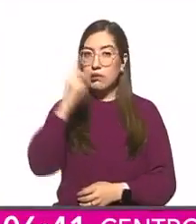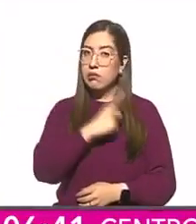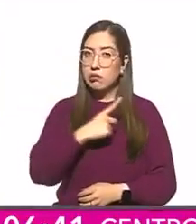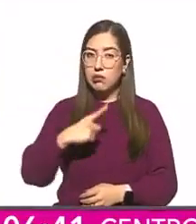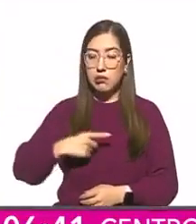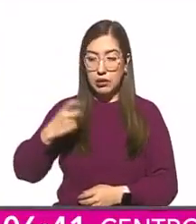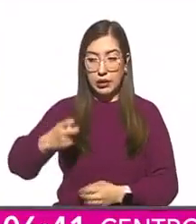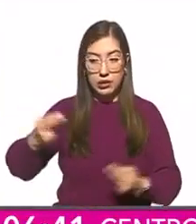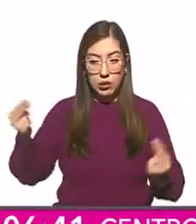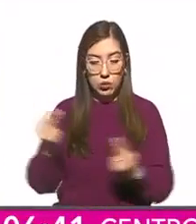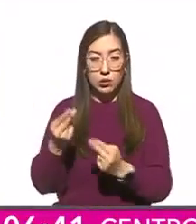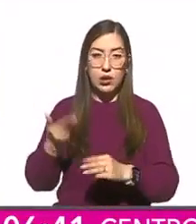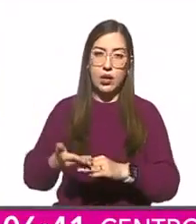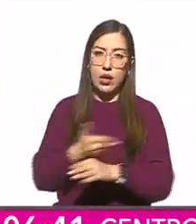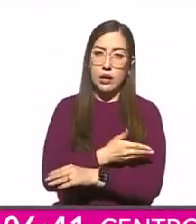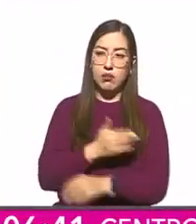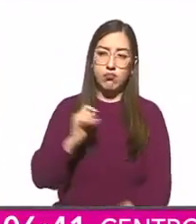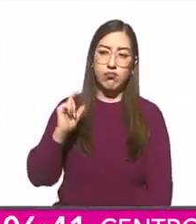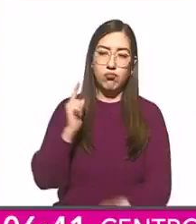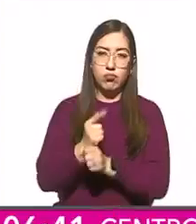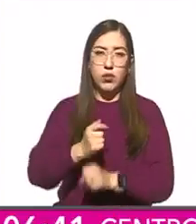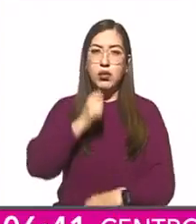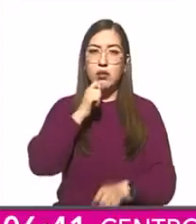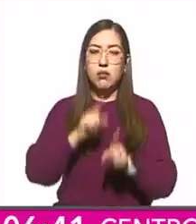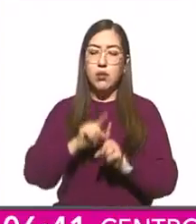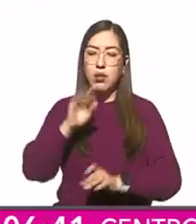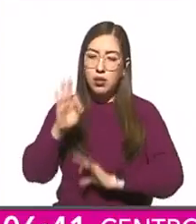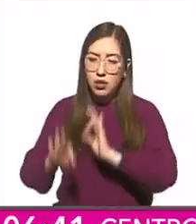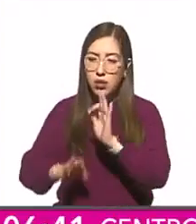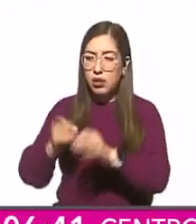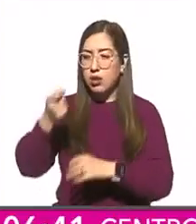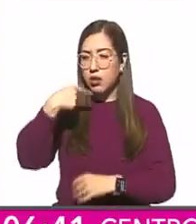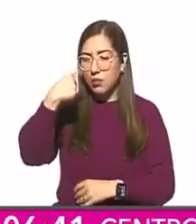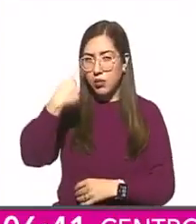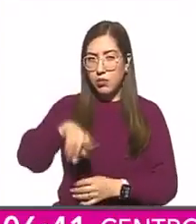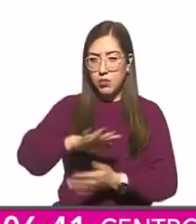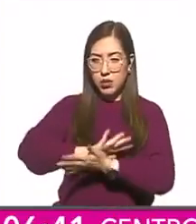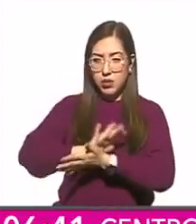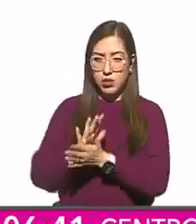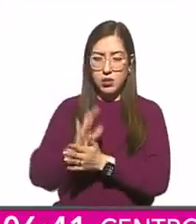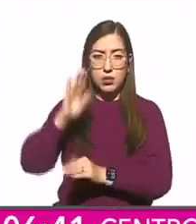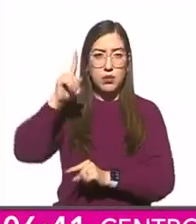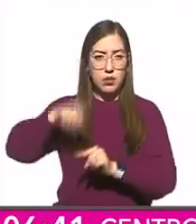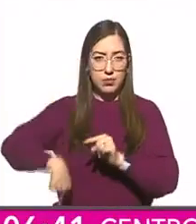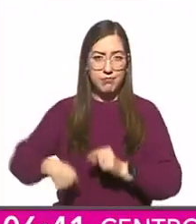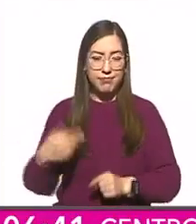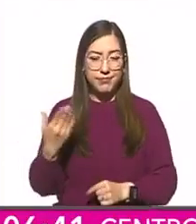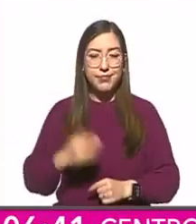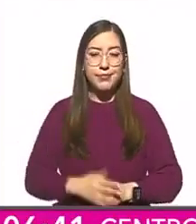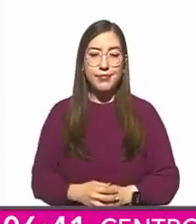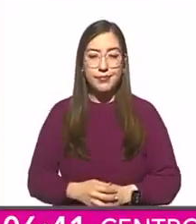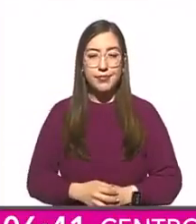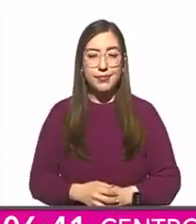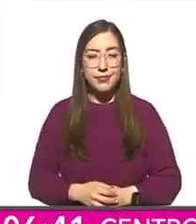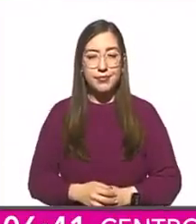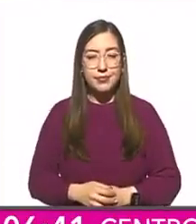prevención, tratamiento y sobre todo en combatir la discriminación. Mi compañera Araceli Arandai nos cuenta.